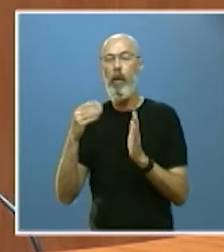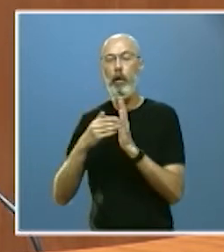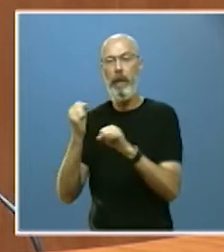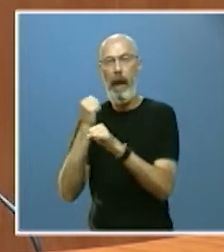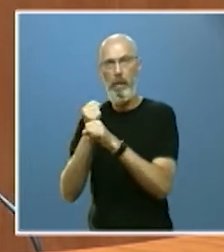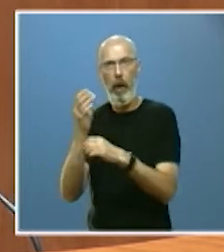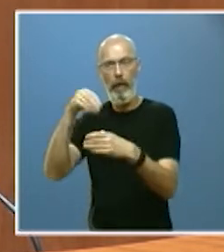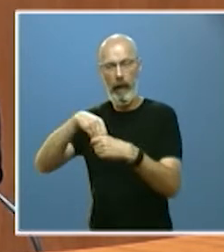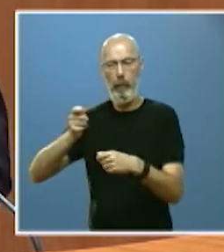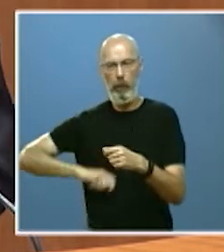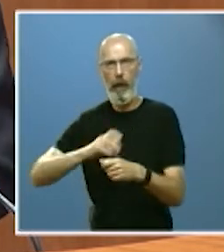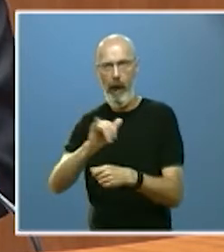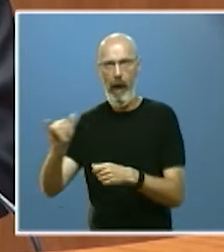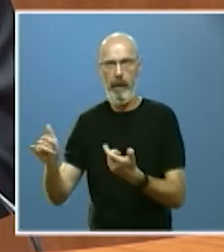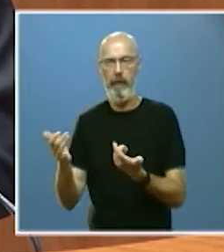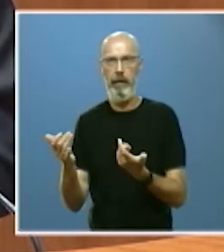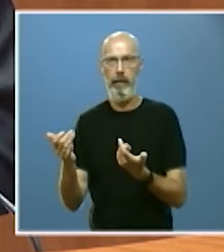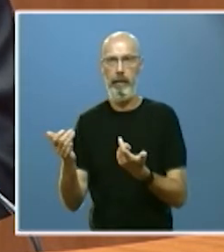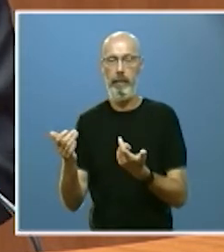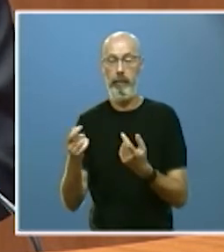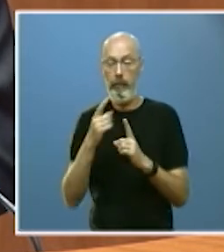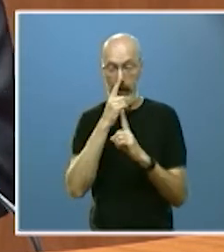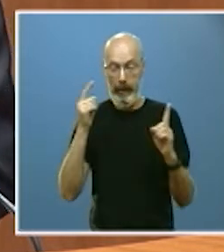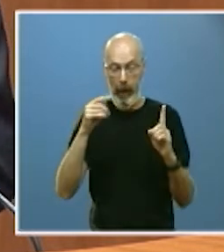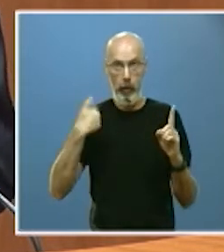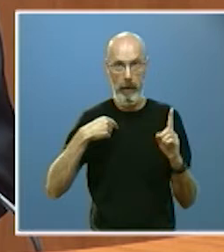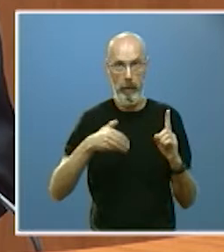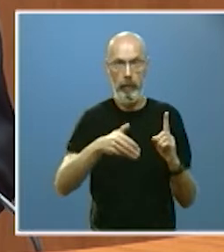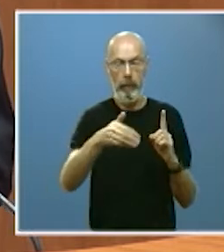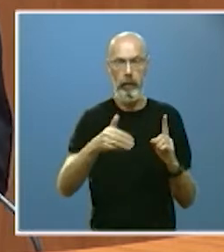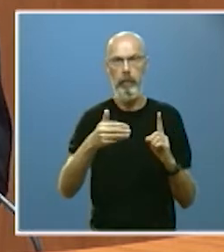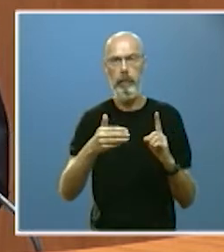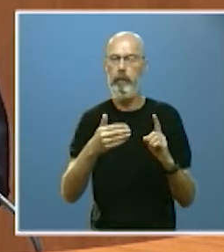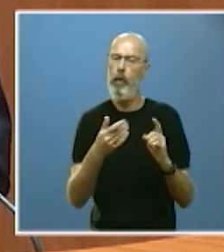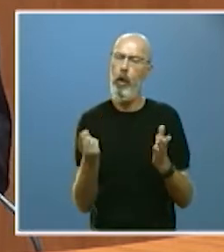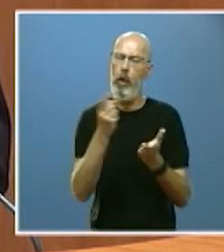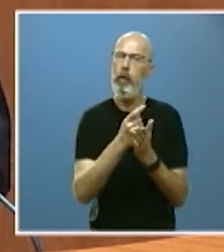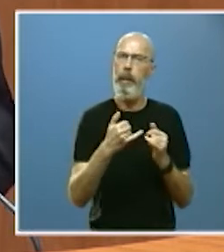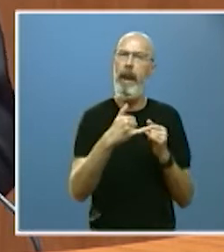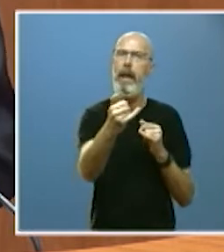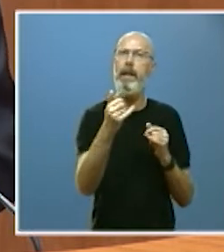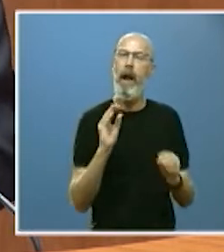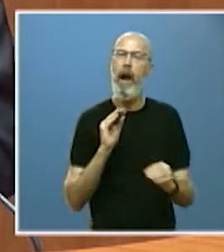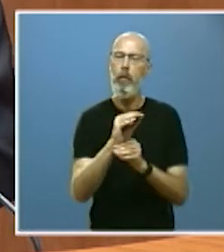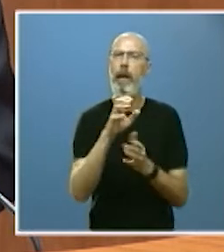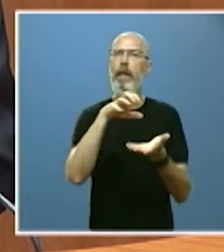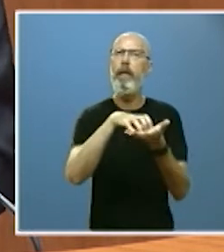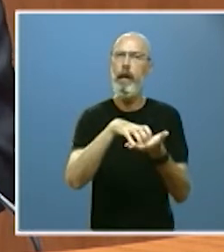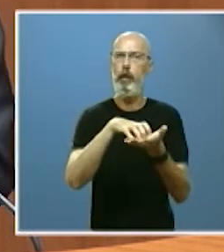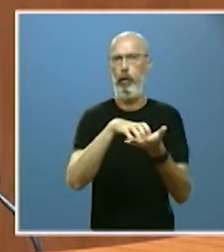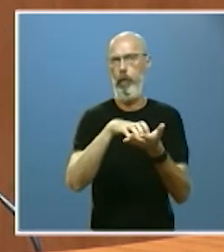les anuncio que este mismo año vamos a retomar una línea de ayuda de la junta a los centros públicos